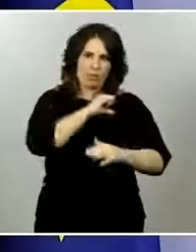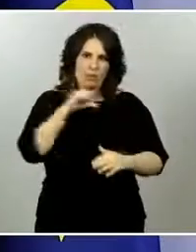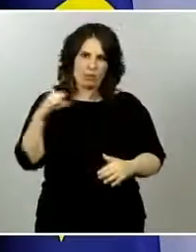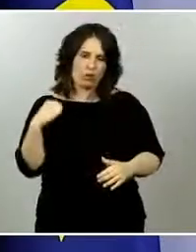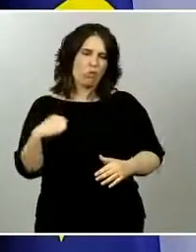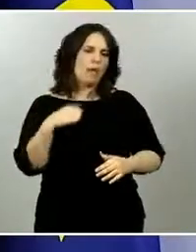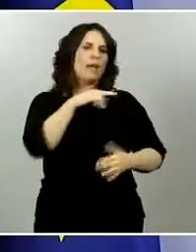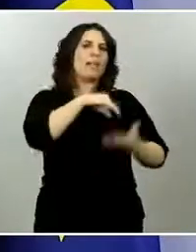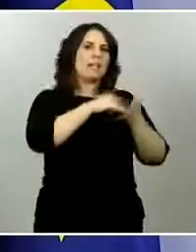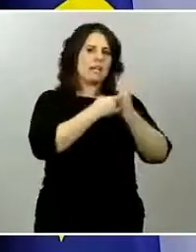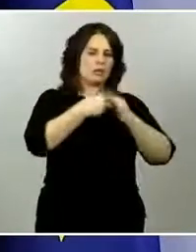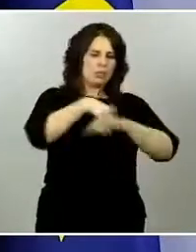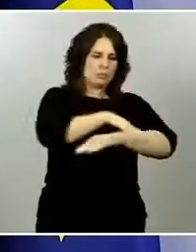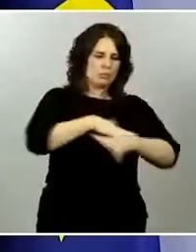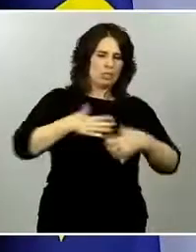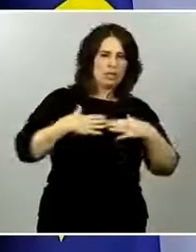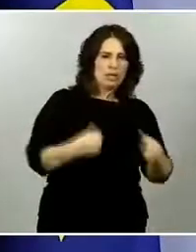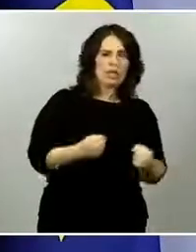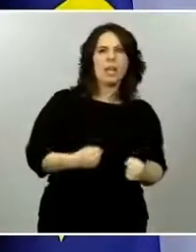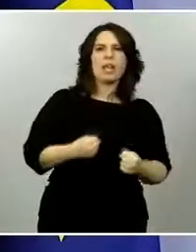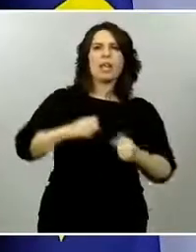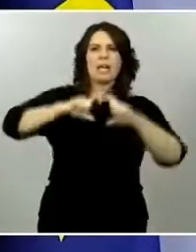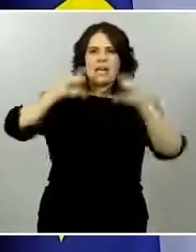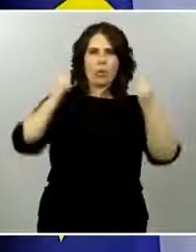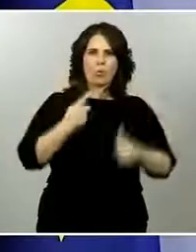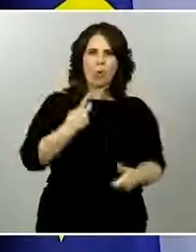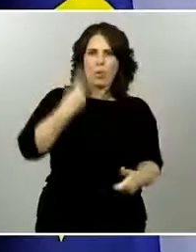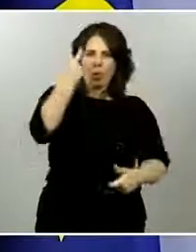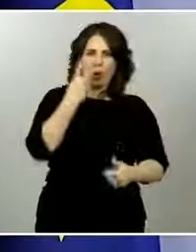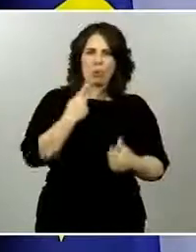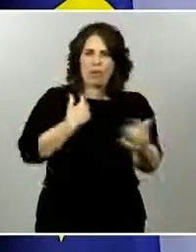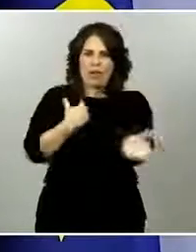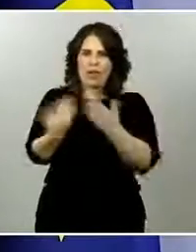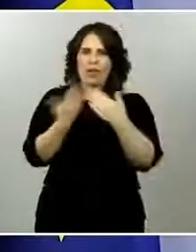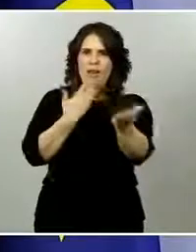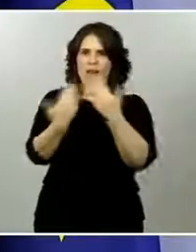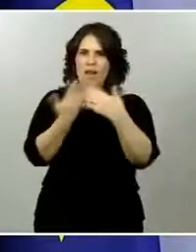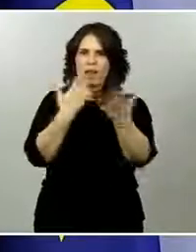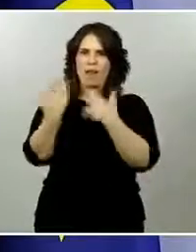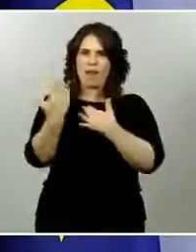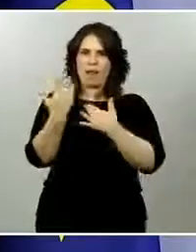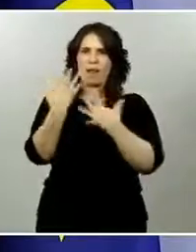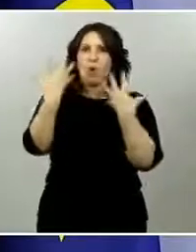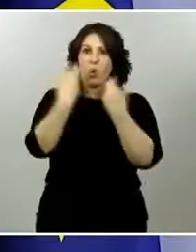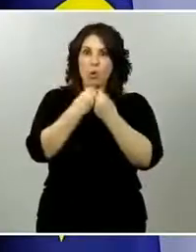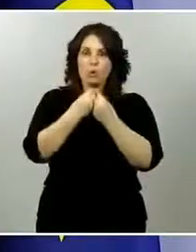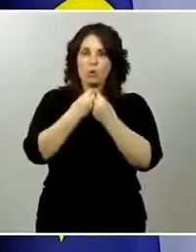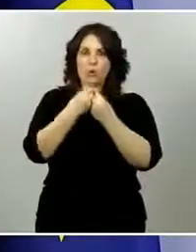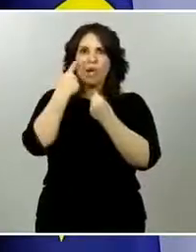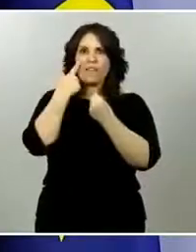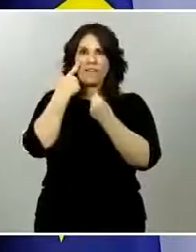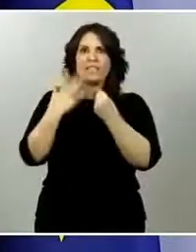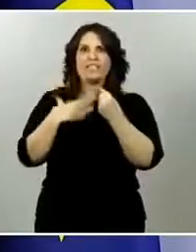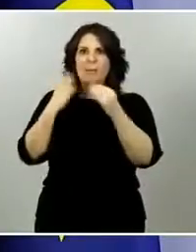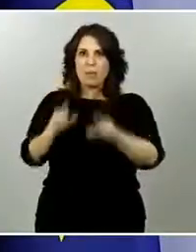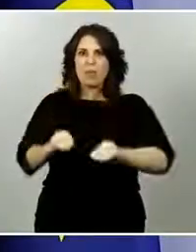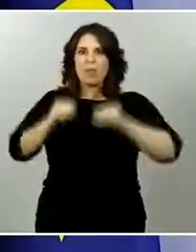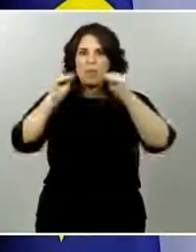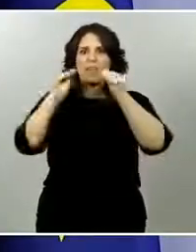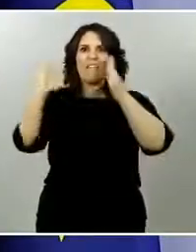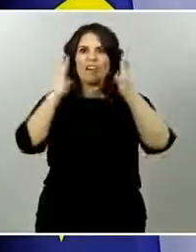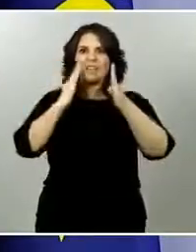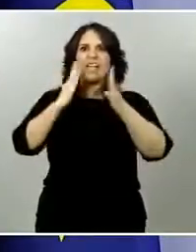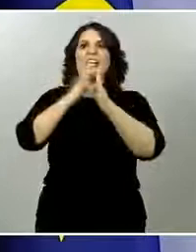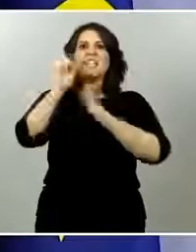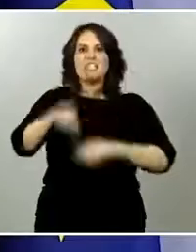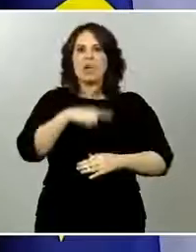acordado con las comunidades autónomas. Después de que lo avalúen los técnicos de la comunidad autónoma de referencia y del Ministerio de Sanidad y